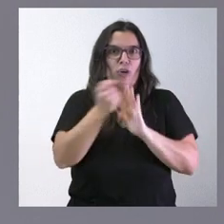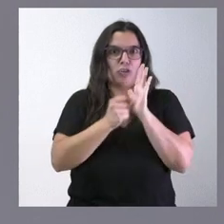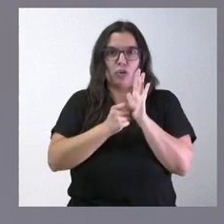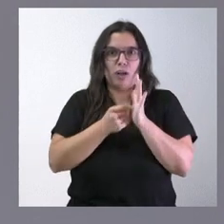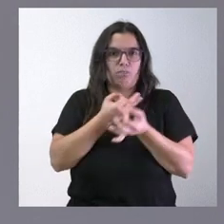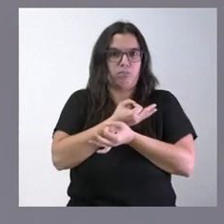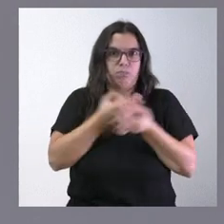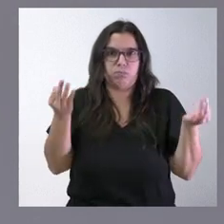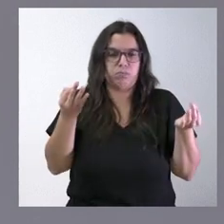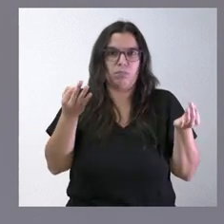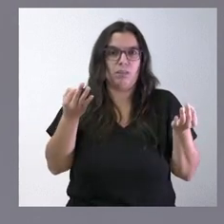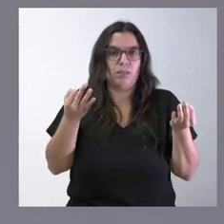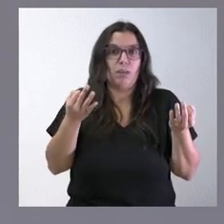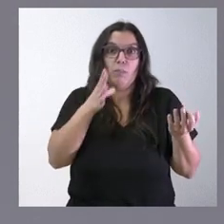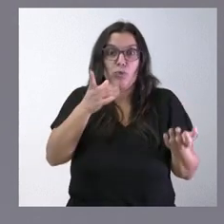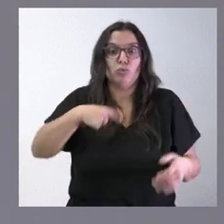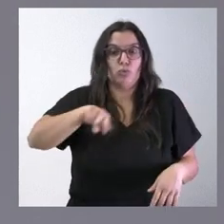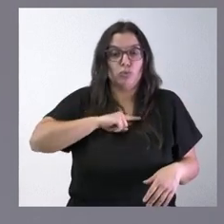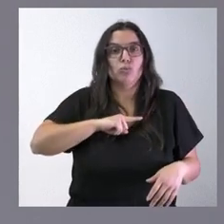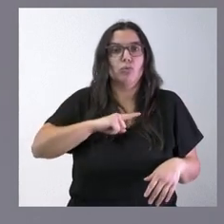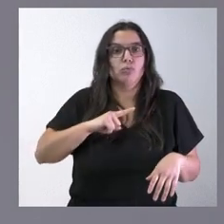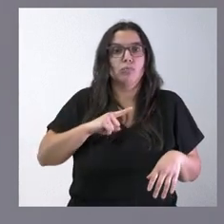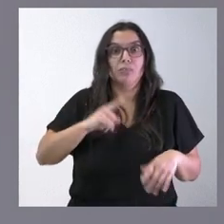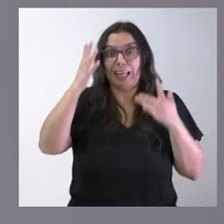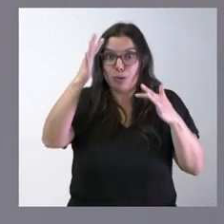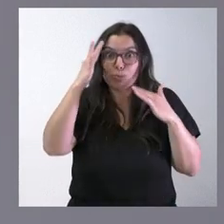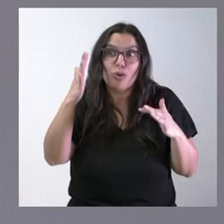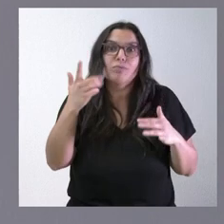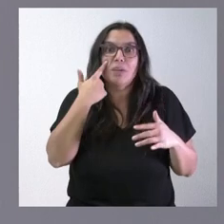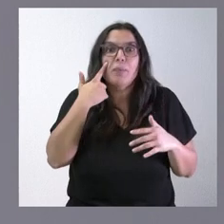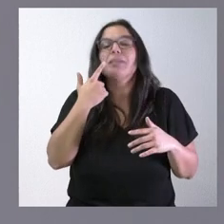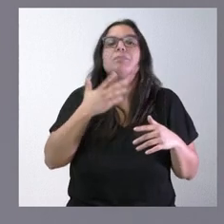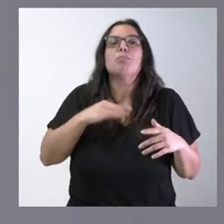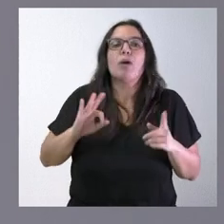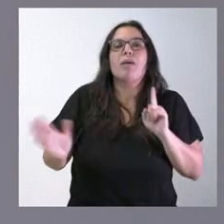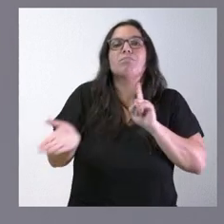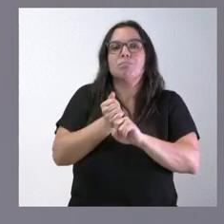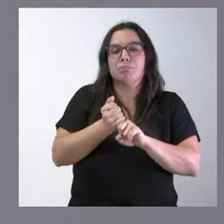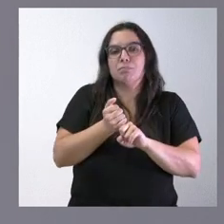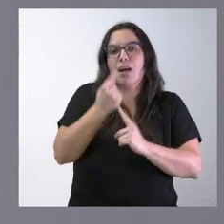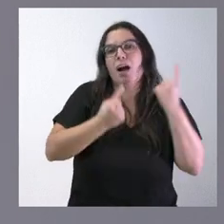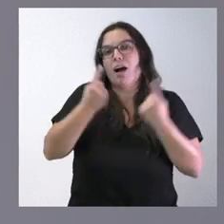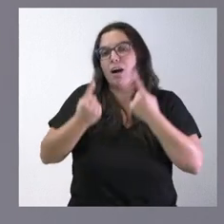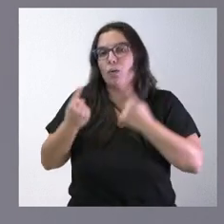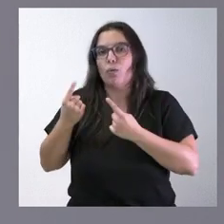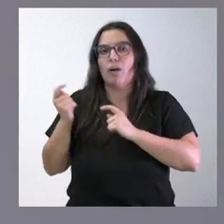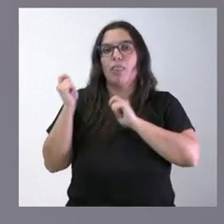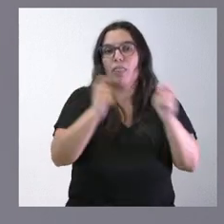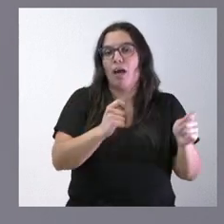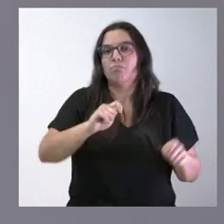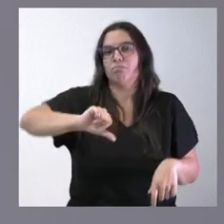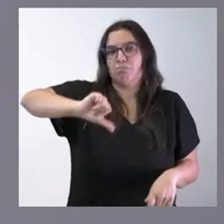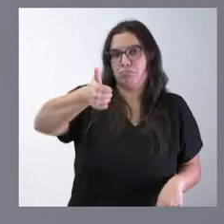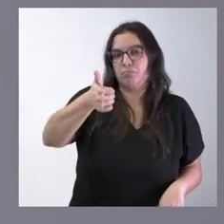excelentes desde tal punto de vista es por lo que nosotros vamos con mucha ilusión para que se pueda obtener esta respuesta favorable